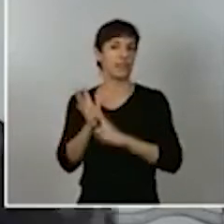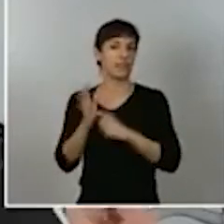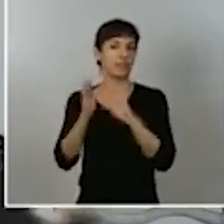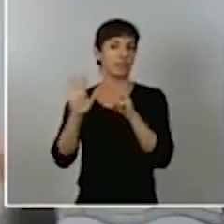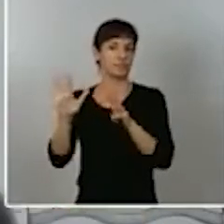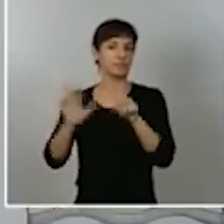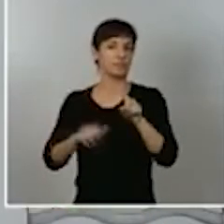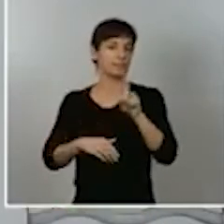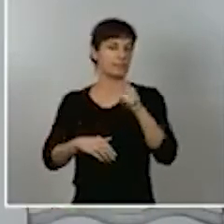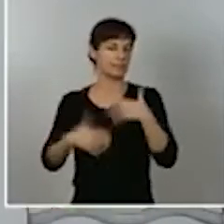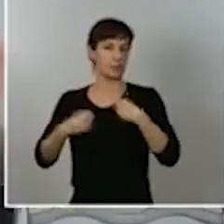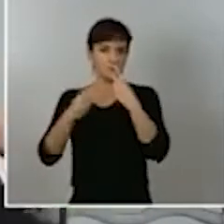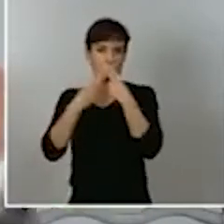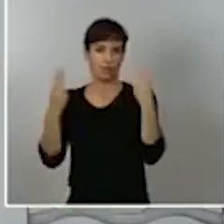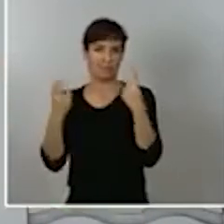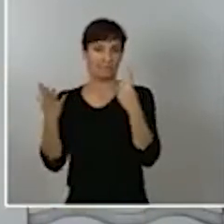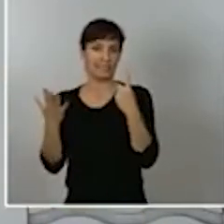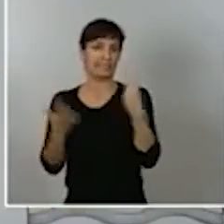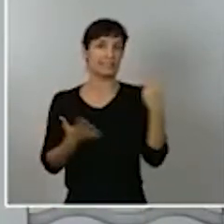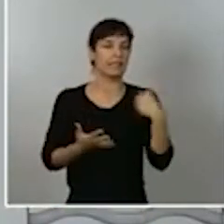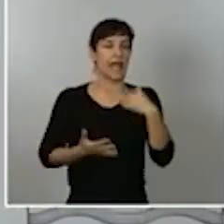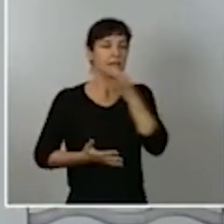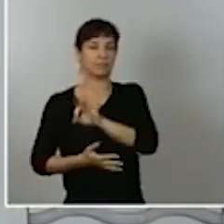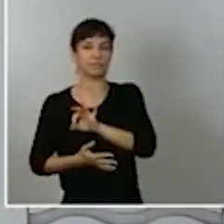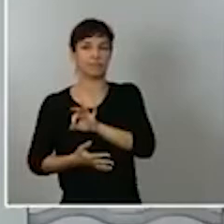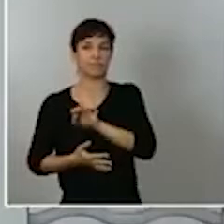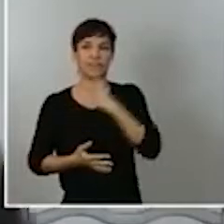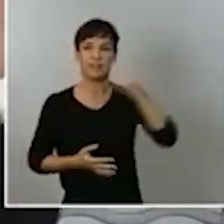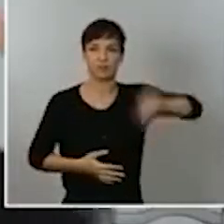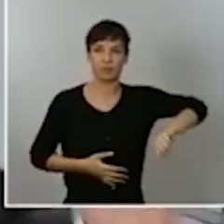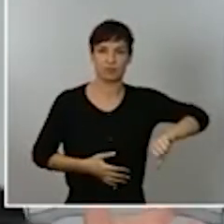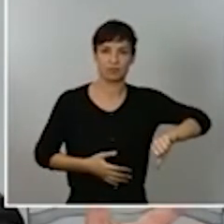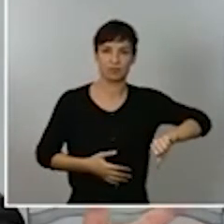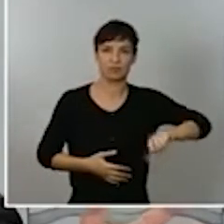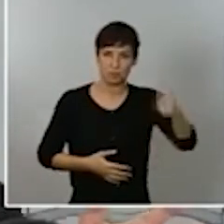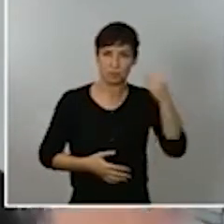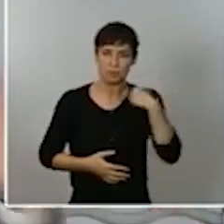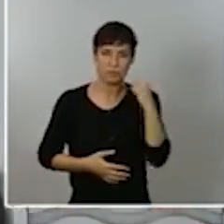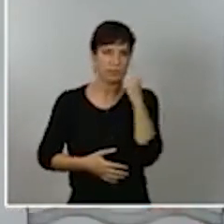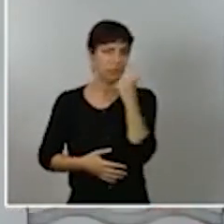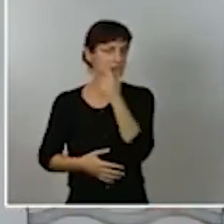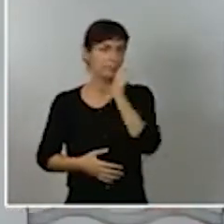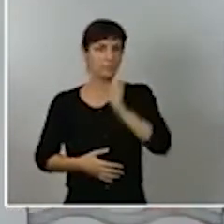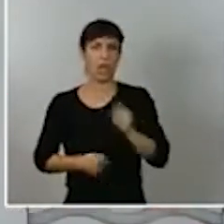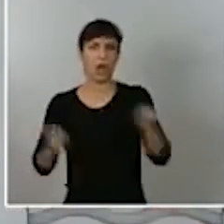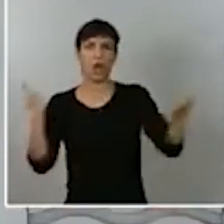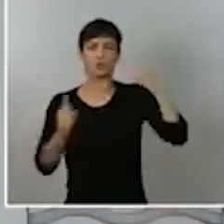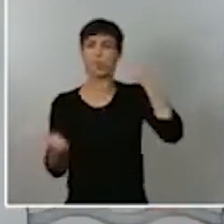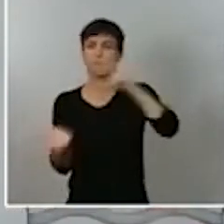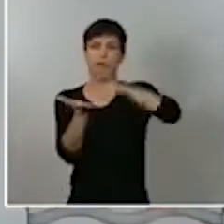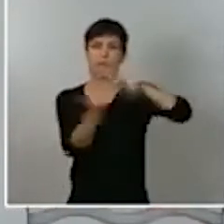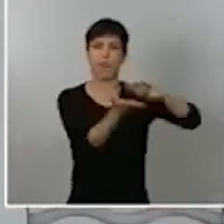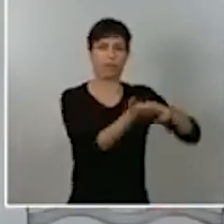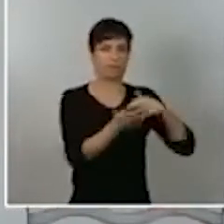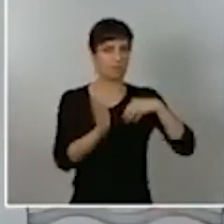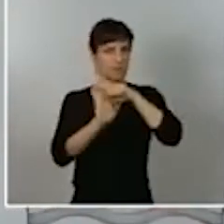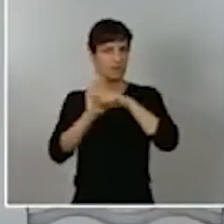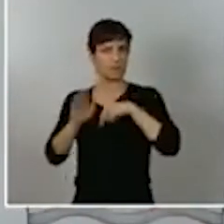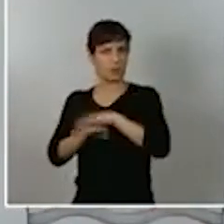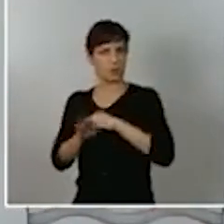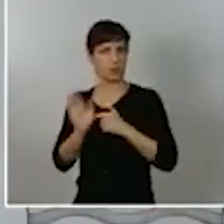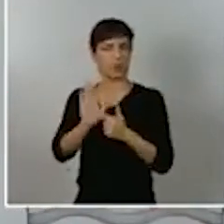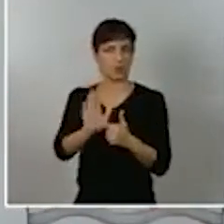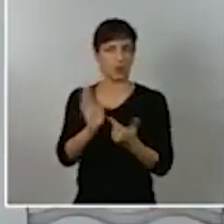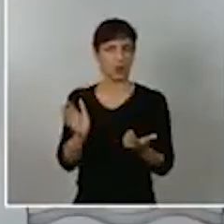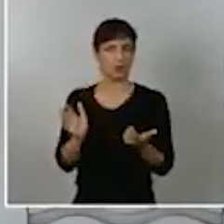y hoy mismo usted ha visto que otros tribunales han ratificado estas medidas tanto el gobierno ha hecho lo que tenía que hacer y lo que vamos a no entrar en disputas